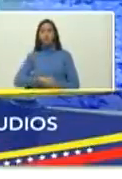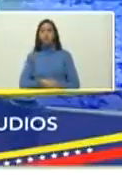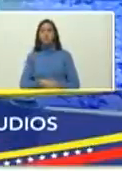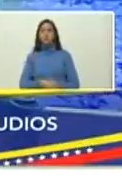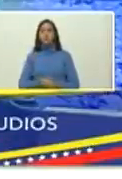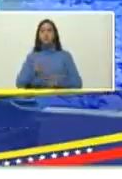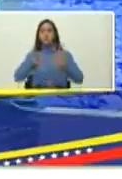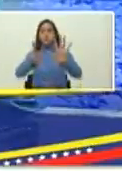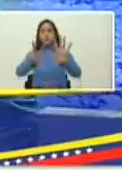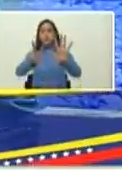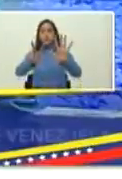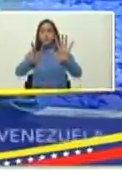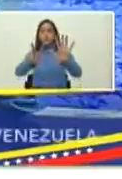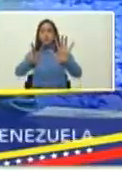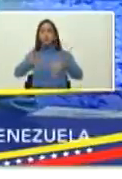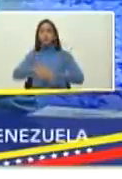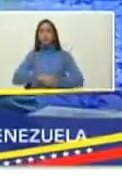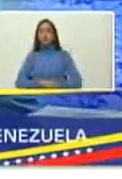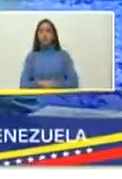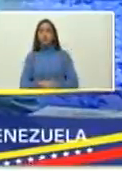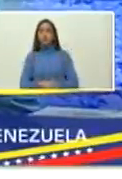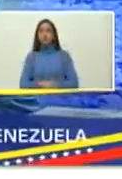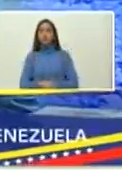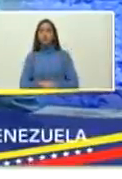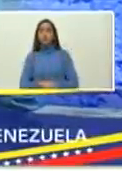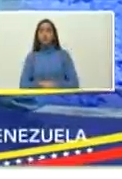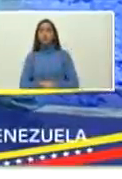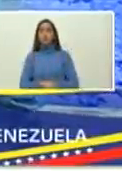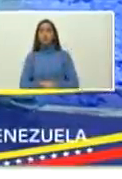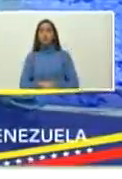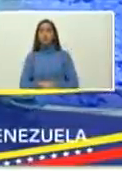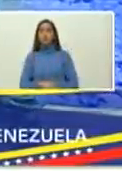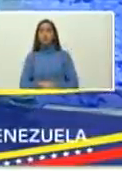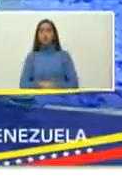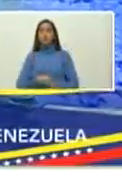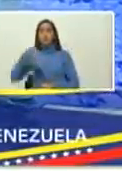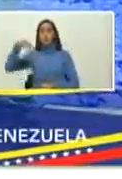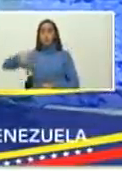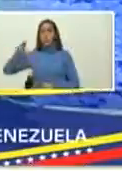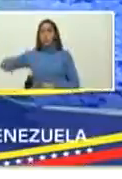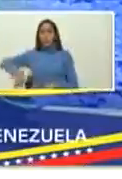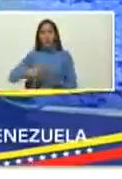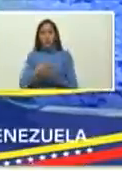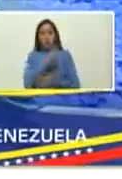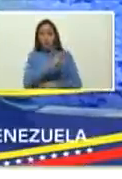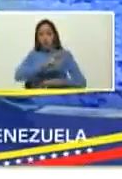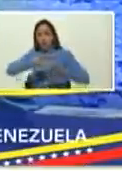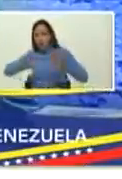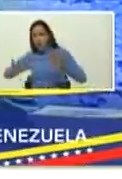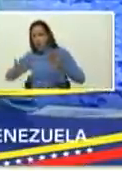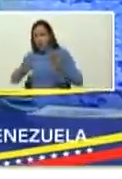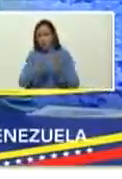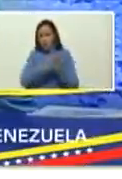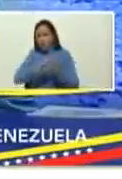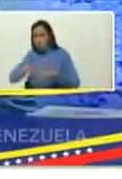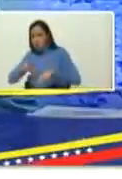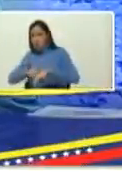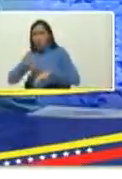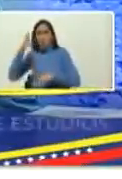7 de noviembre, del 7 de noviembre al 23 de noviembre, ¿cuántos días faltan?